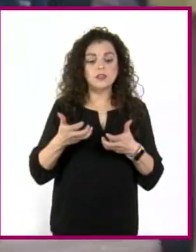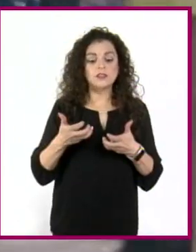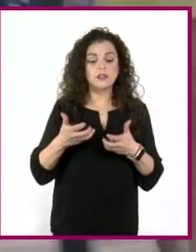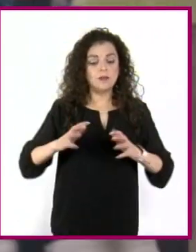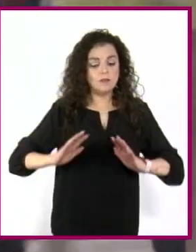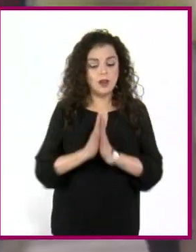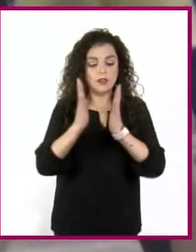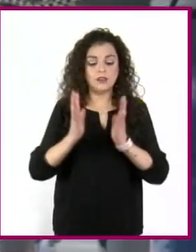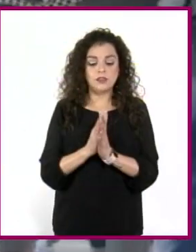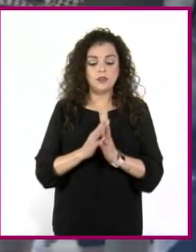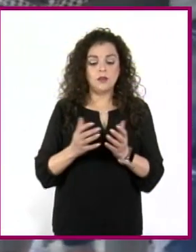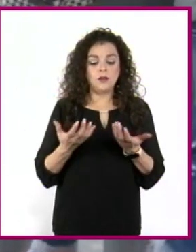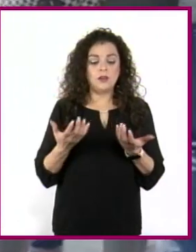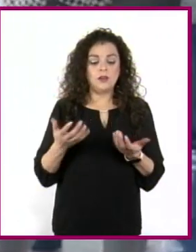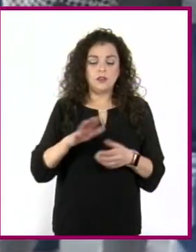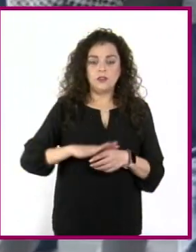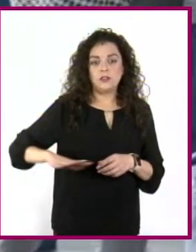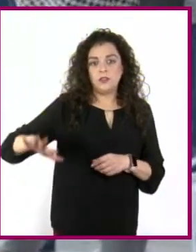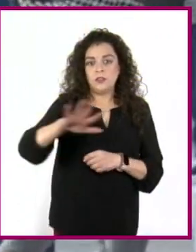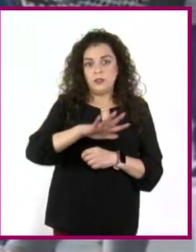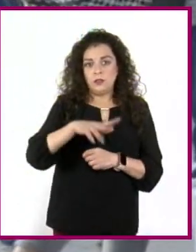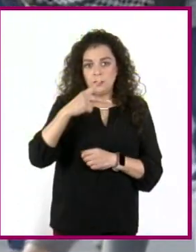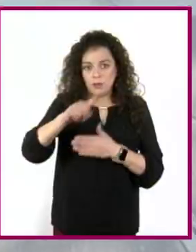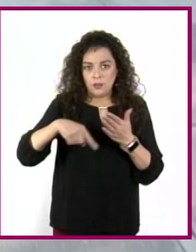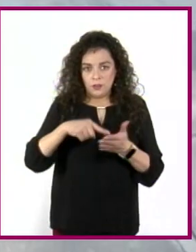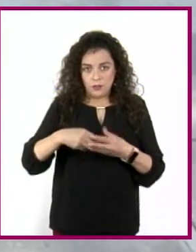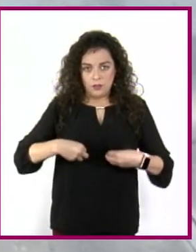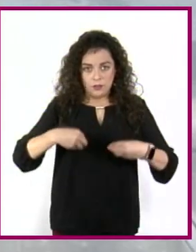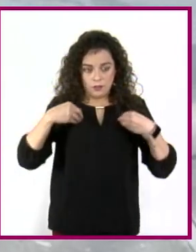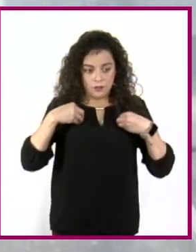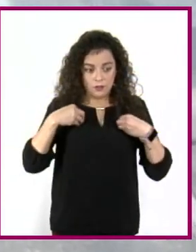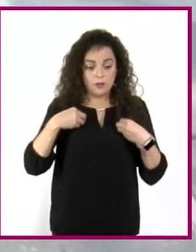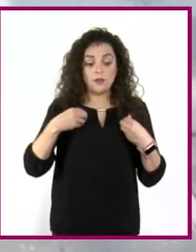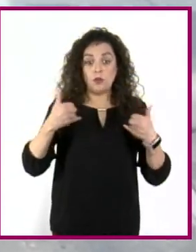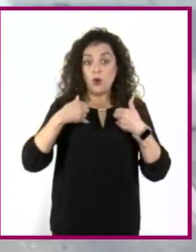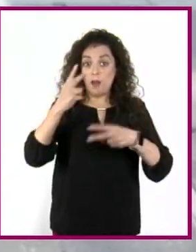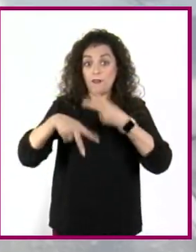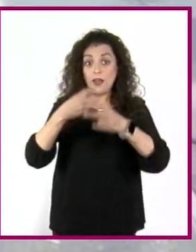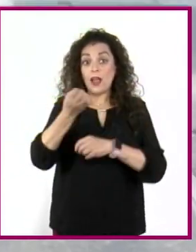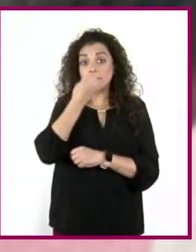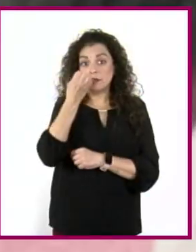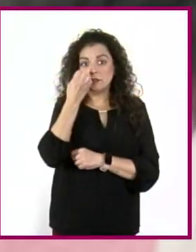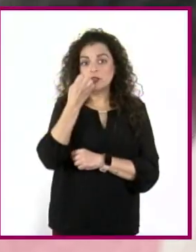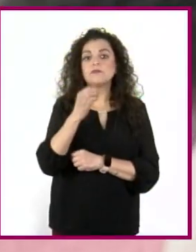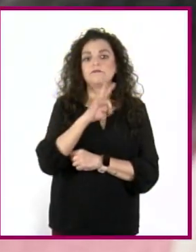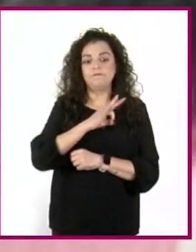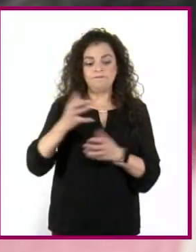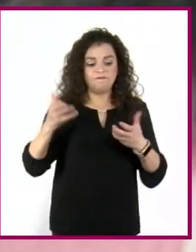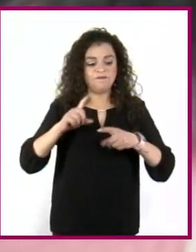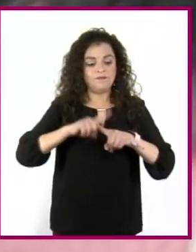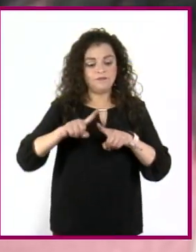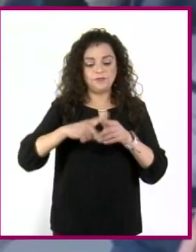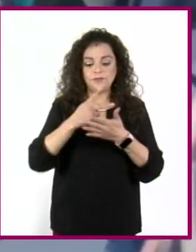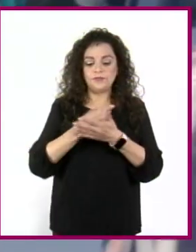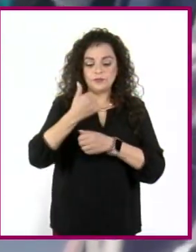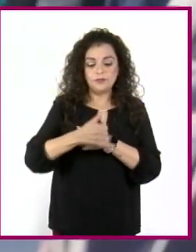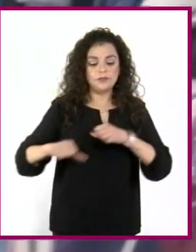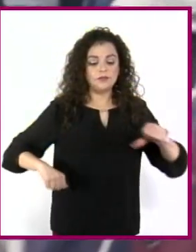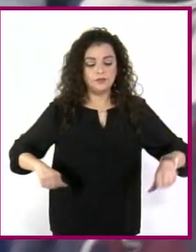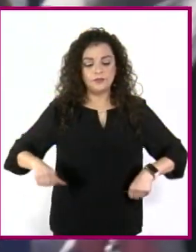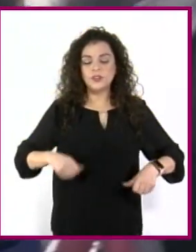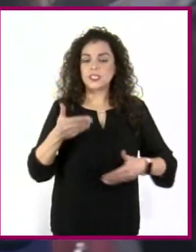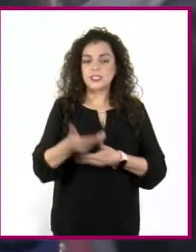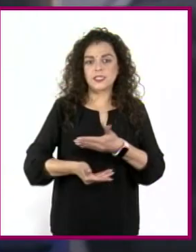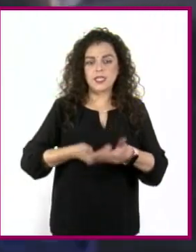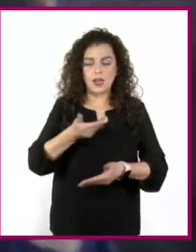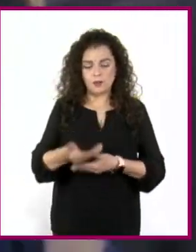participación ciudadana. Quienes tienen la oportunidad de ir a la escuela cuentan con ese espacio para desarrollar acciones y proyectos de servicio, tanto